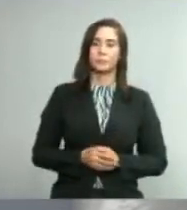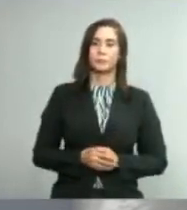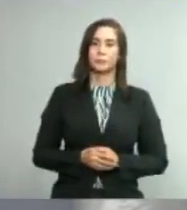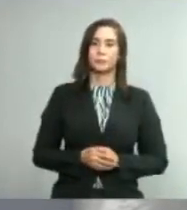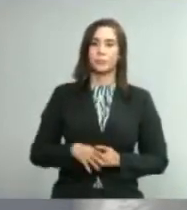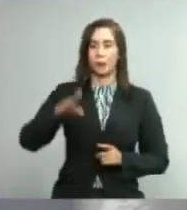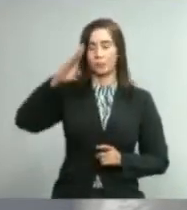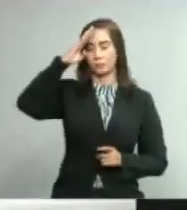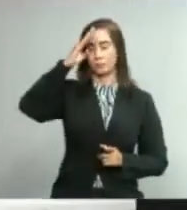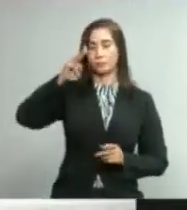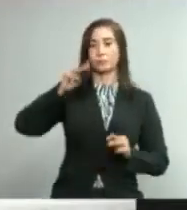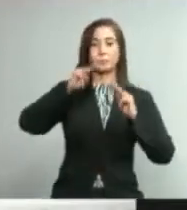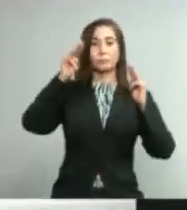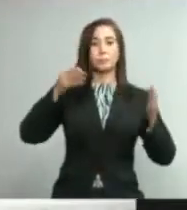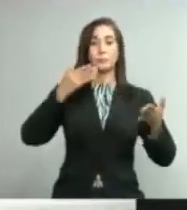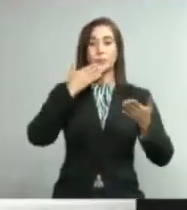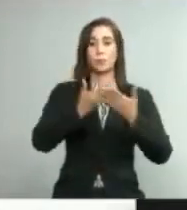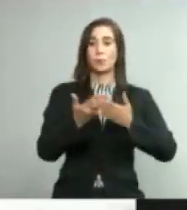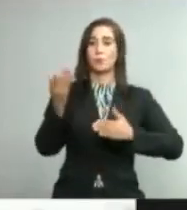Saludos, ministro. Buenos días.